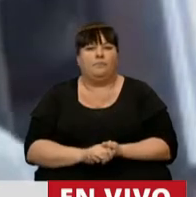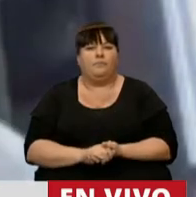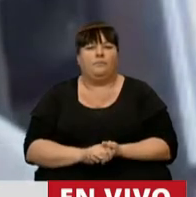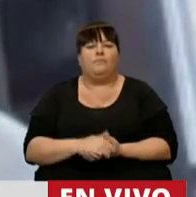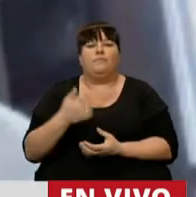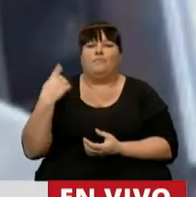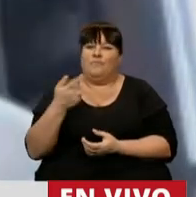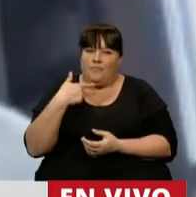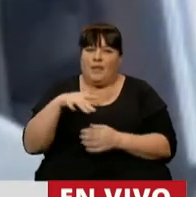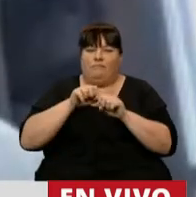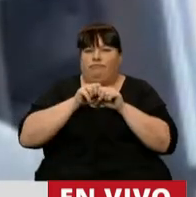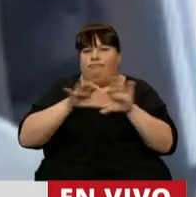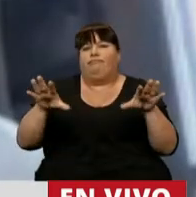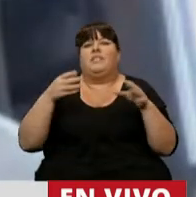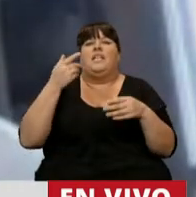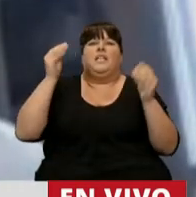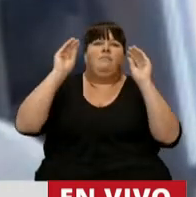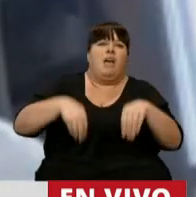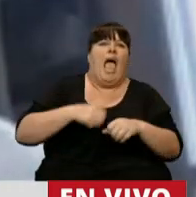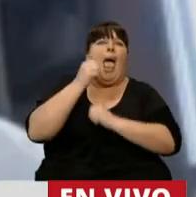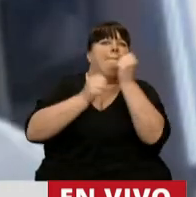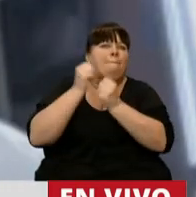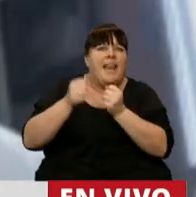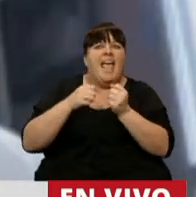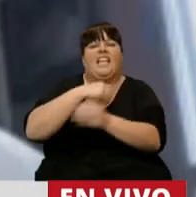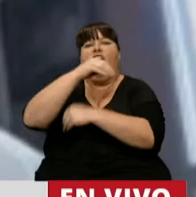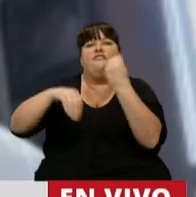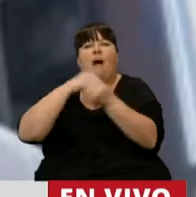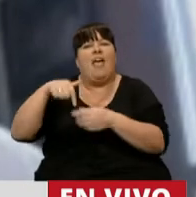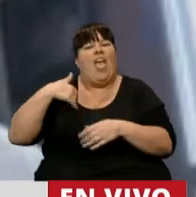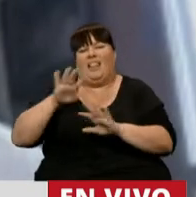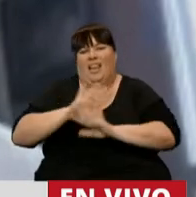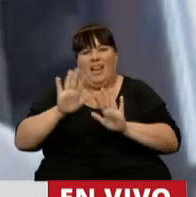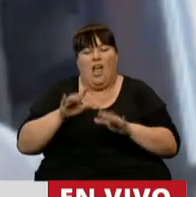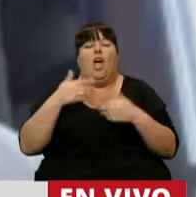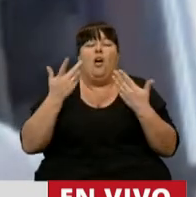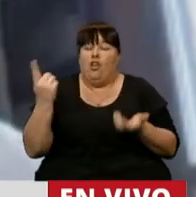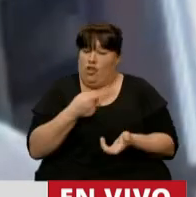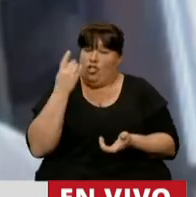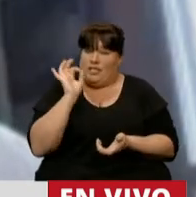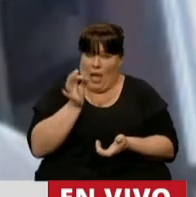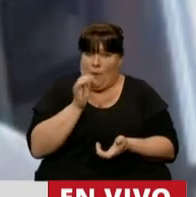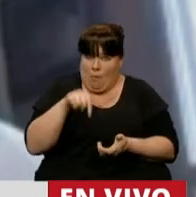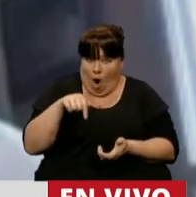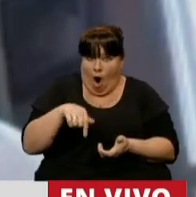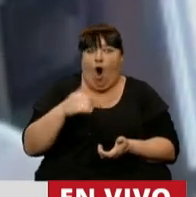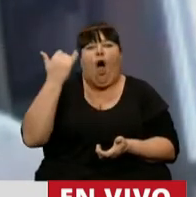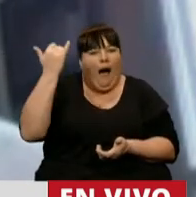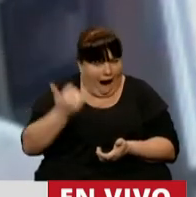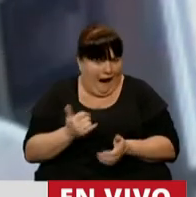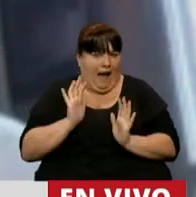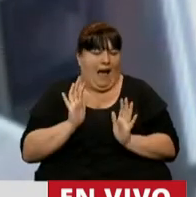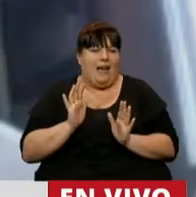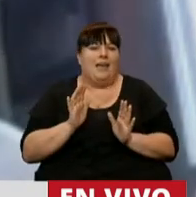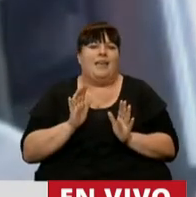nos lleguemos a esa viralización de quiebra de empresas y de familias en nuestro país. Hoy sabemos que existe